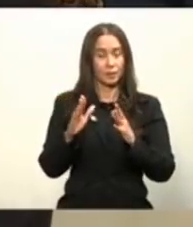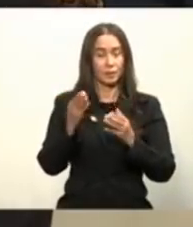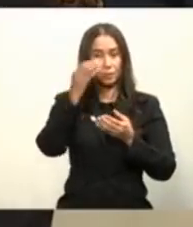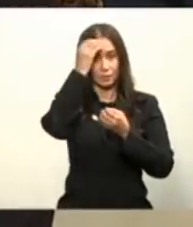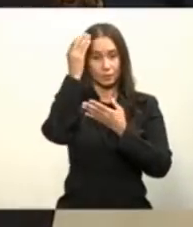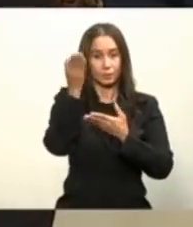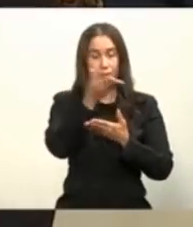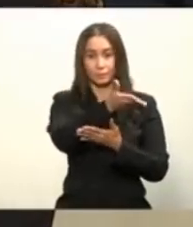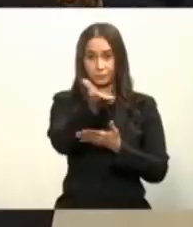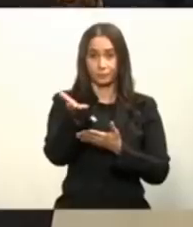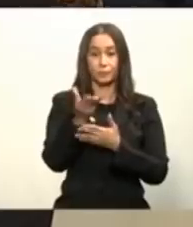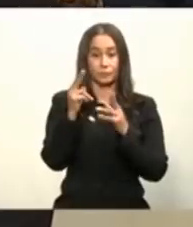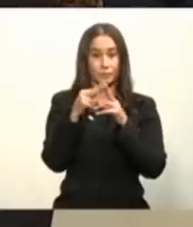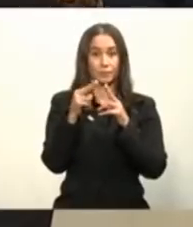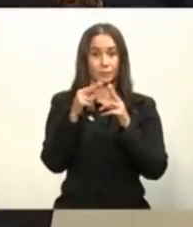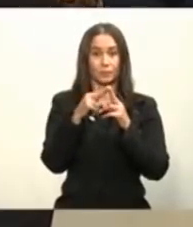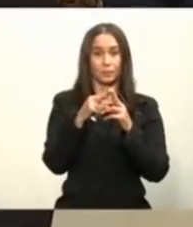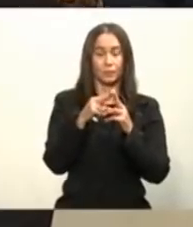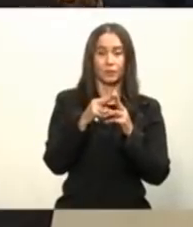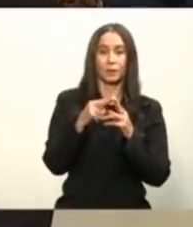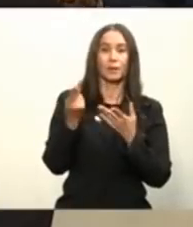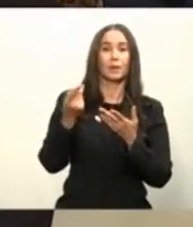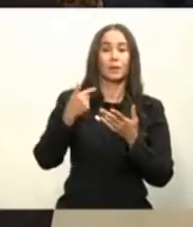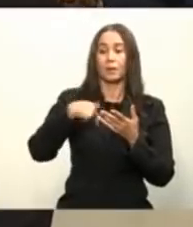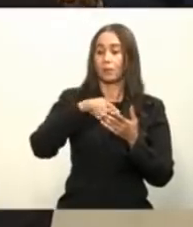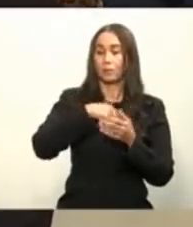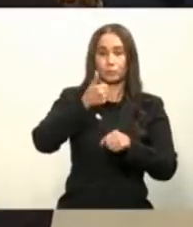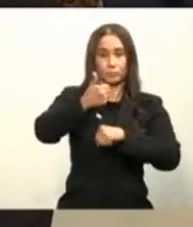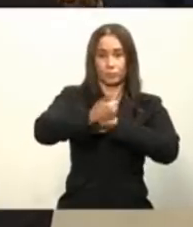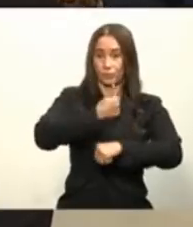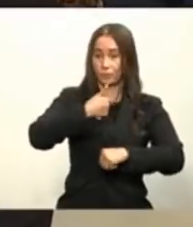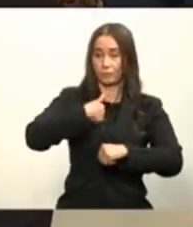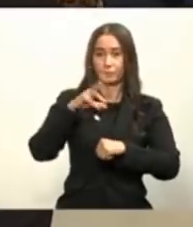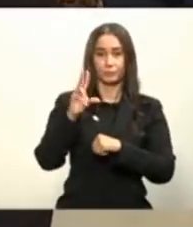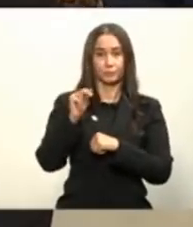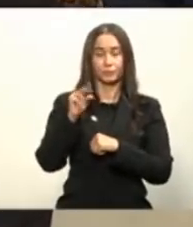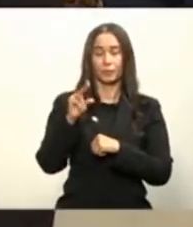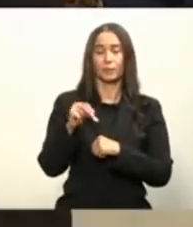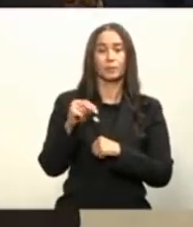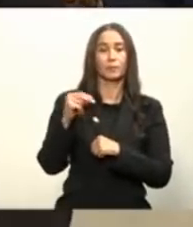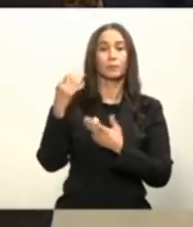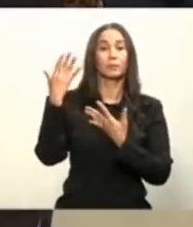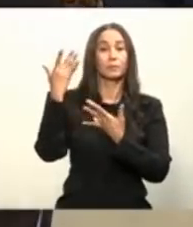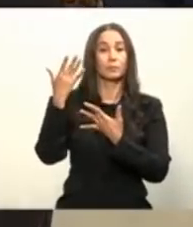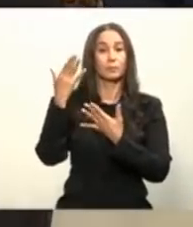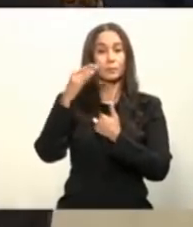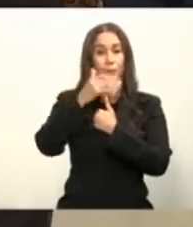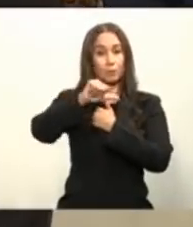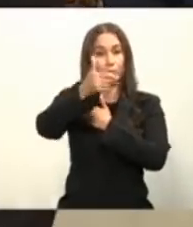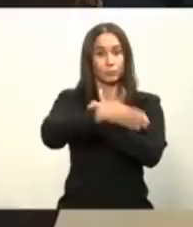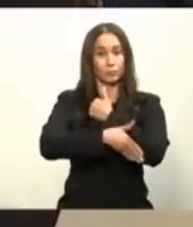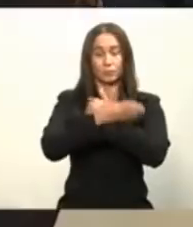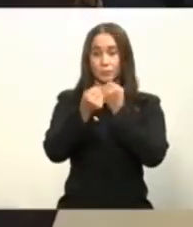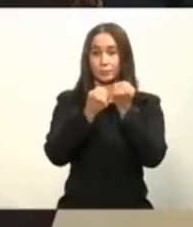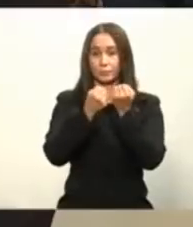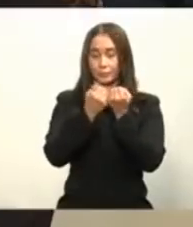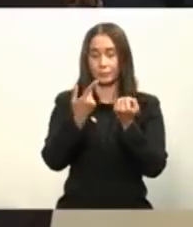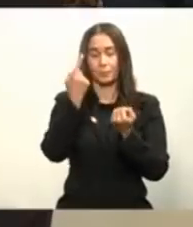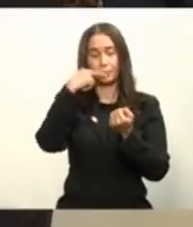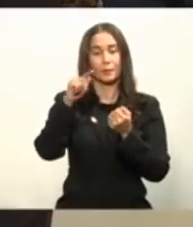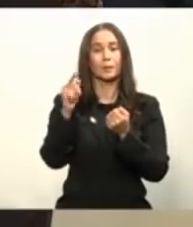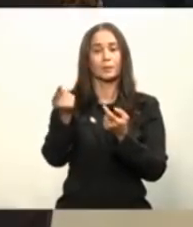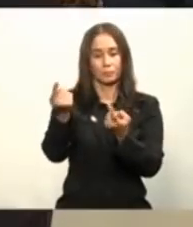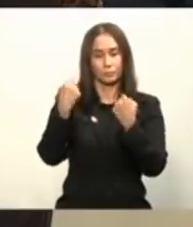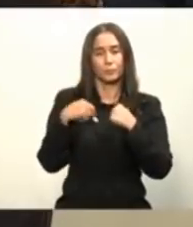lo conozca el pueblo dominicano porque así como nosotros que aunque nos va a llevar y ustedes verán antes que la mayoría de los